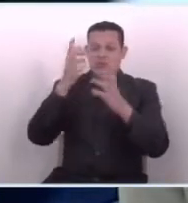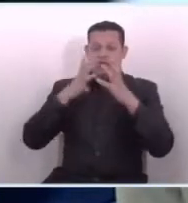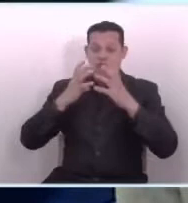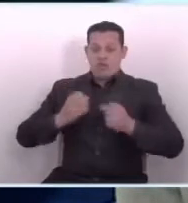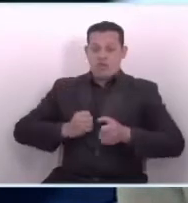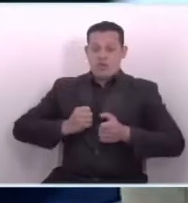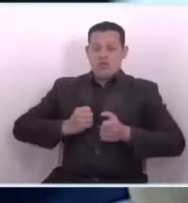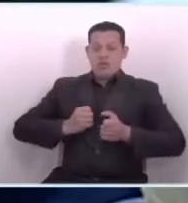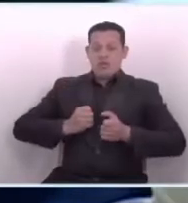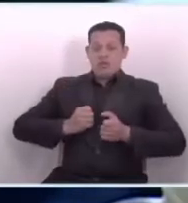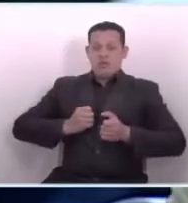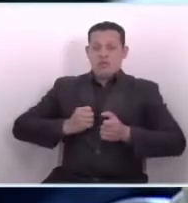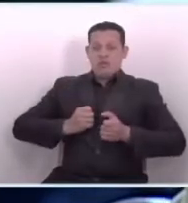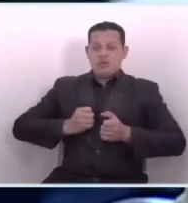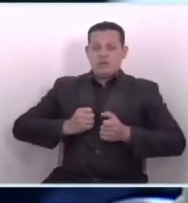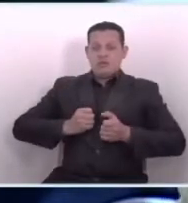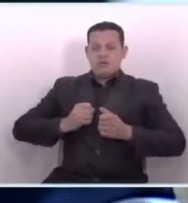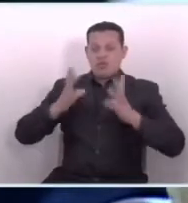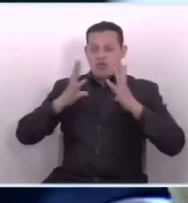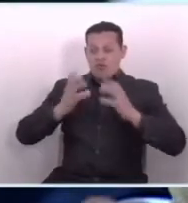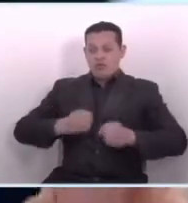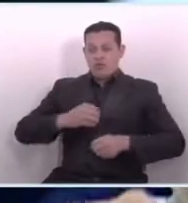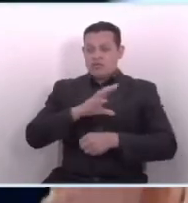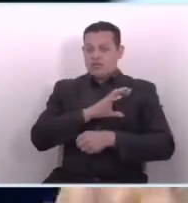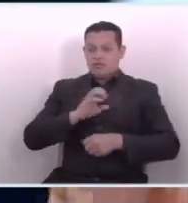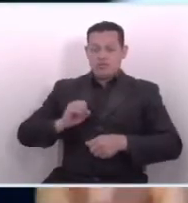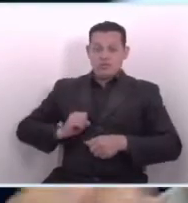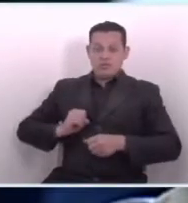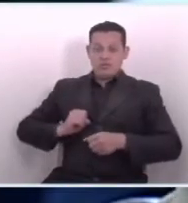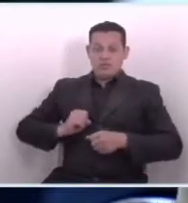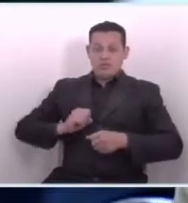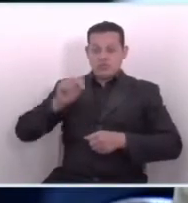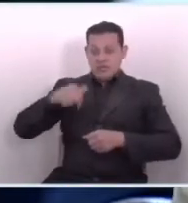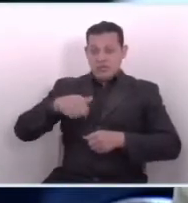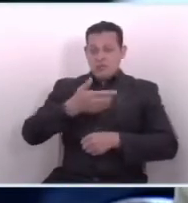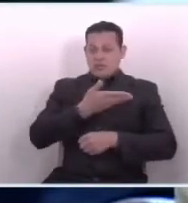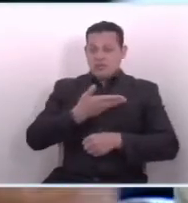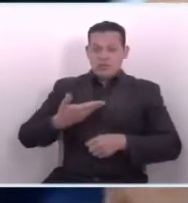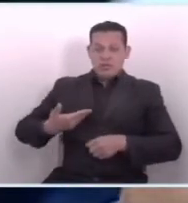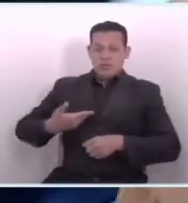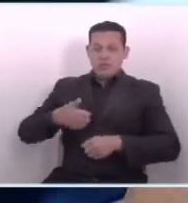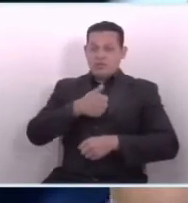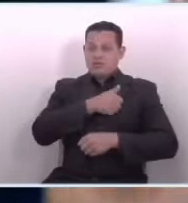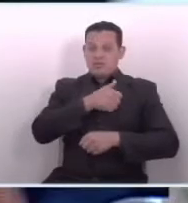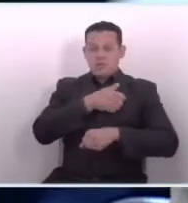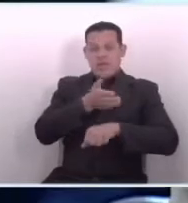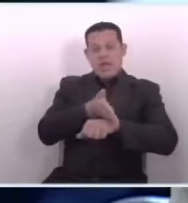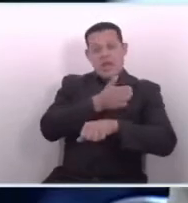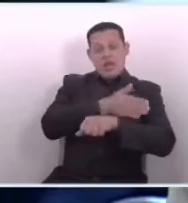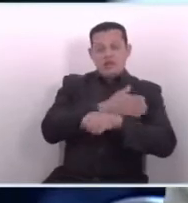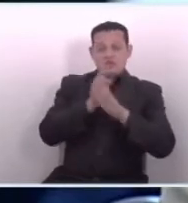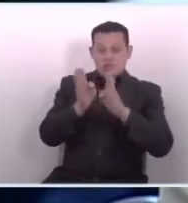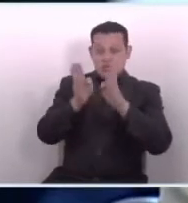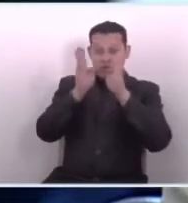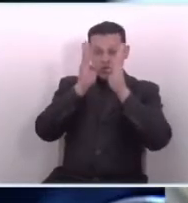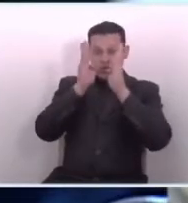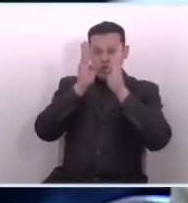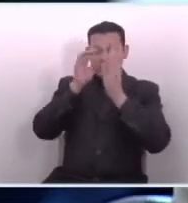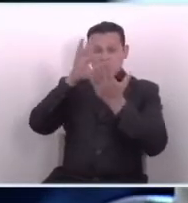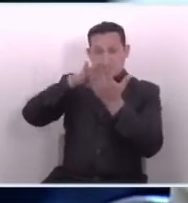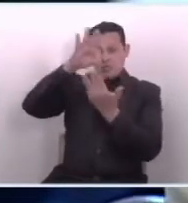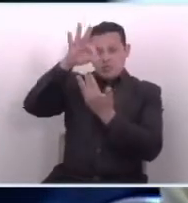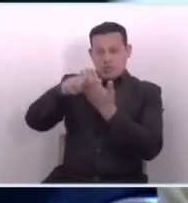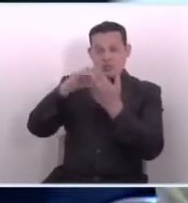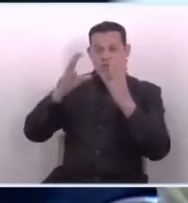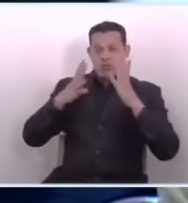gobierno central, que el Estado salvadoreño, que esta administración, debió haber considerado para ejecutar sus planes